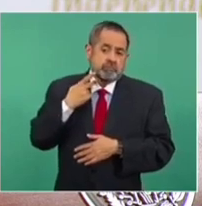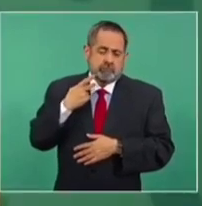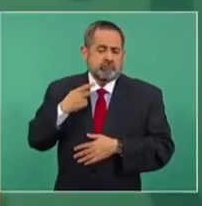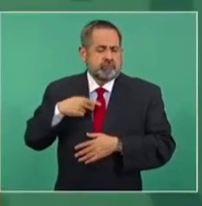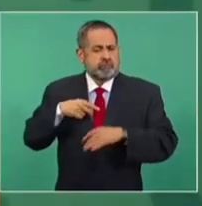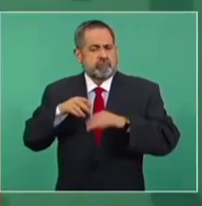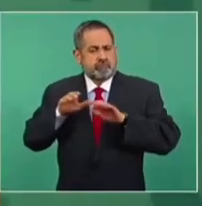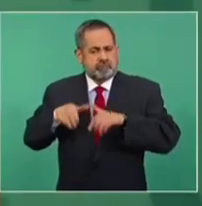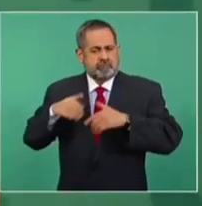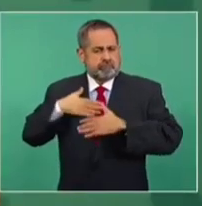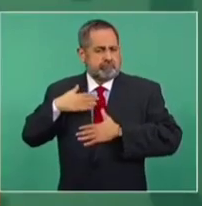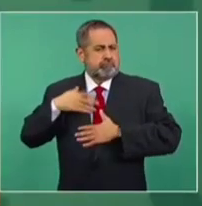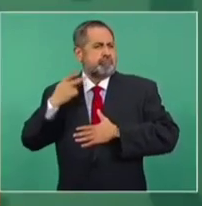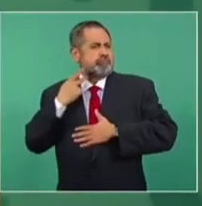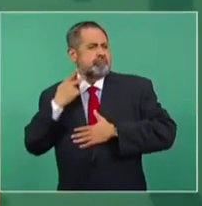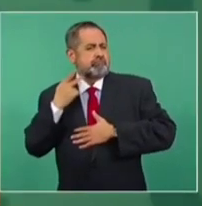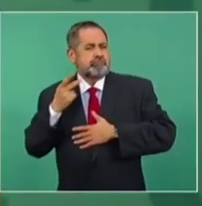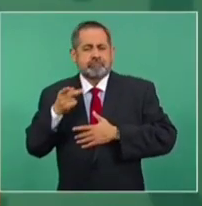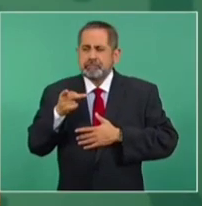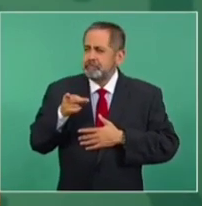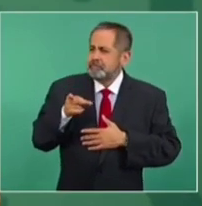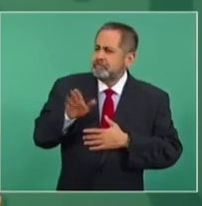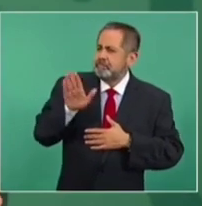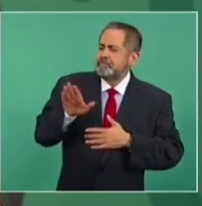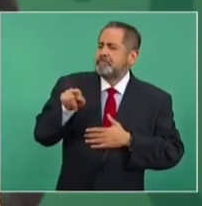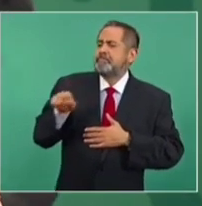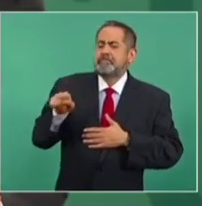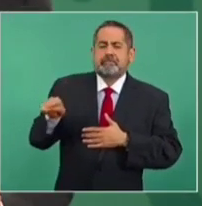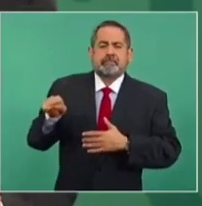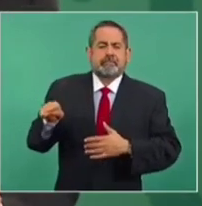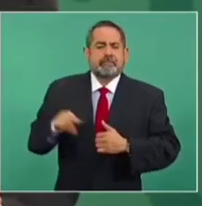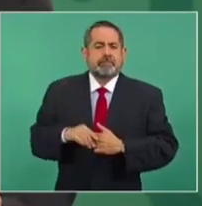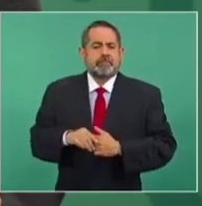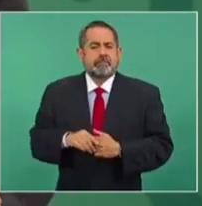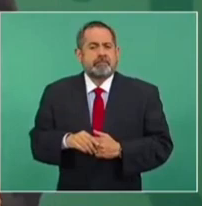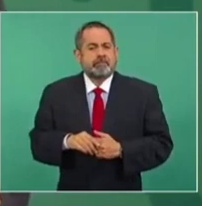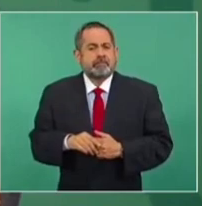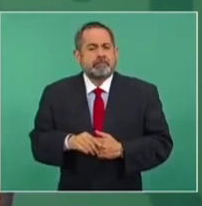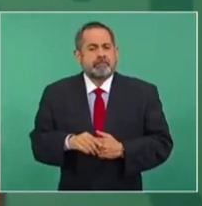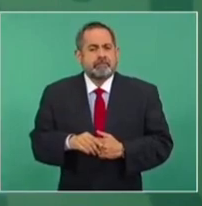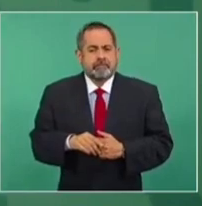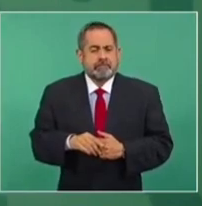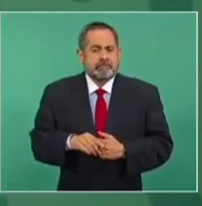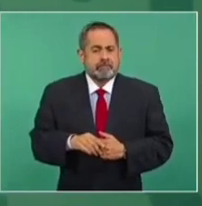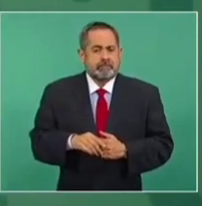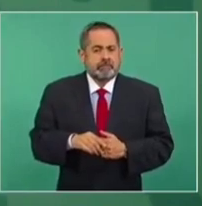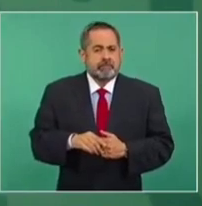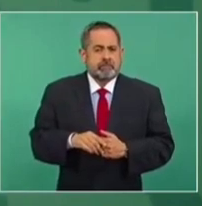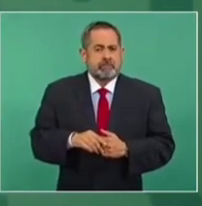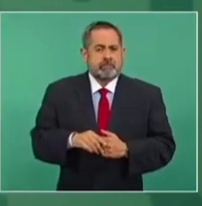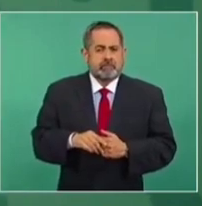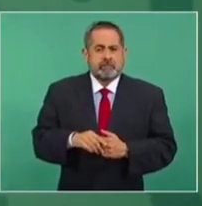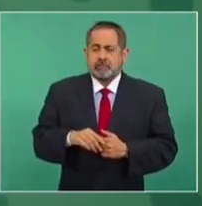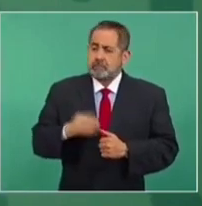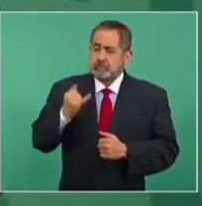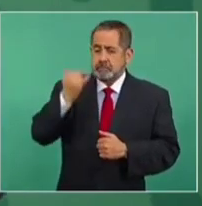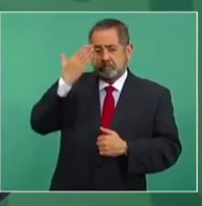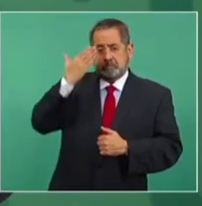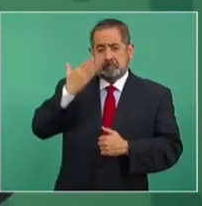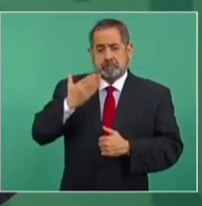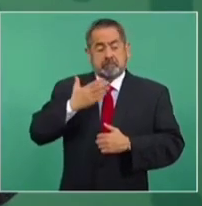cuidar la imagen.